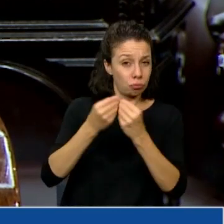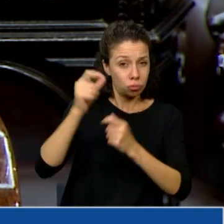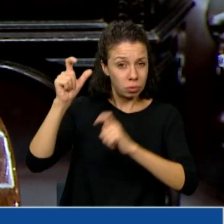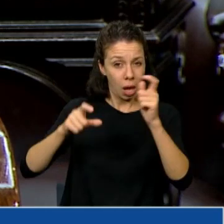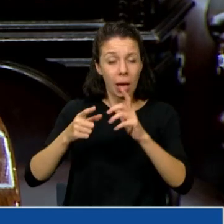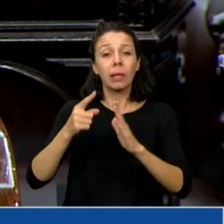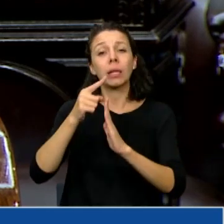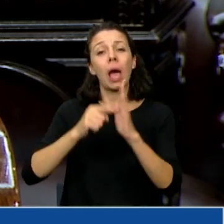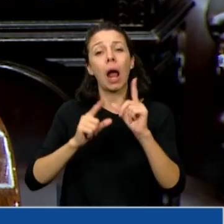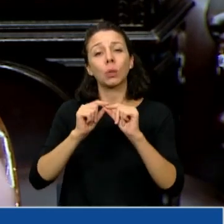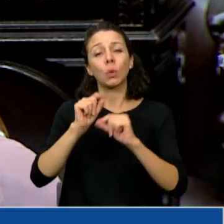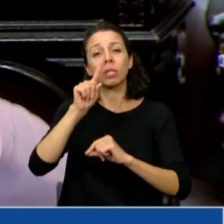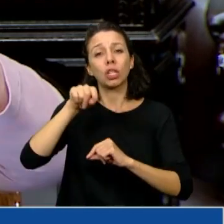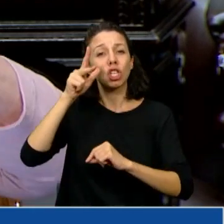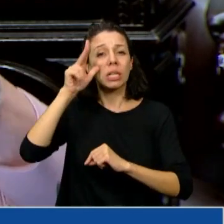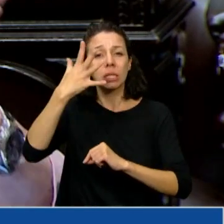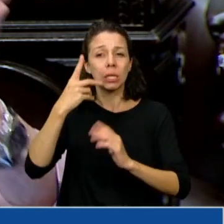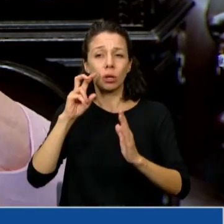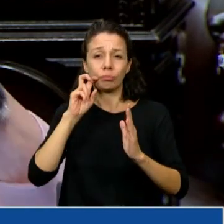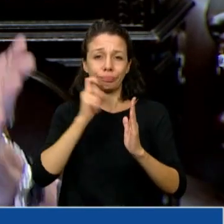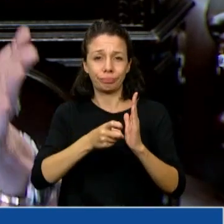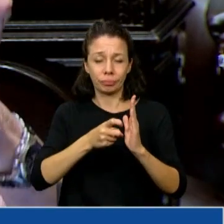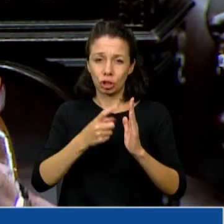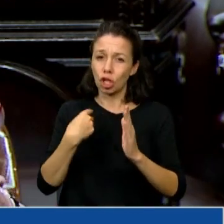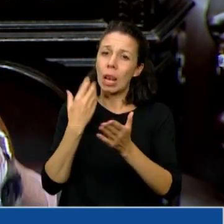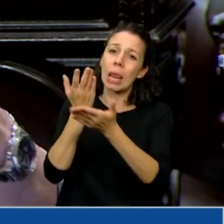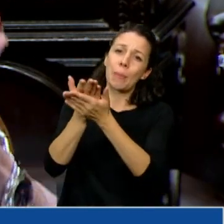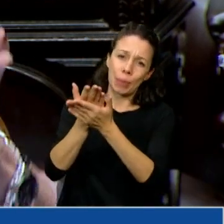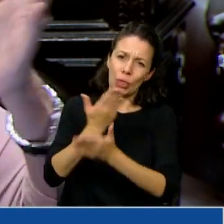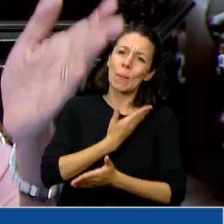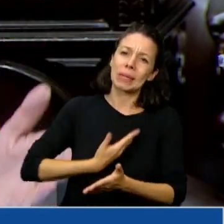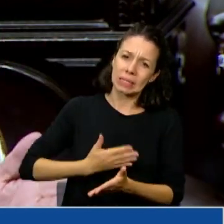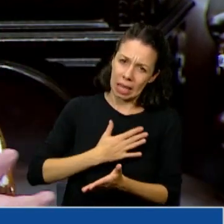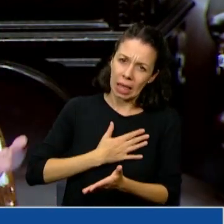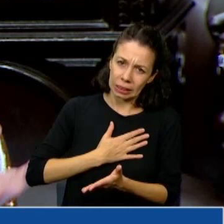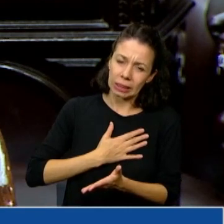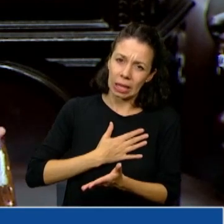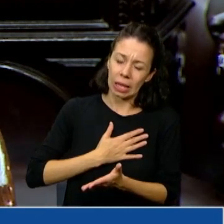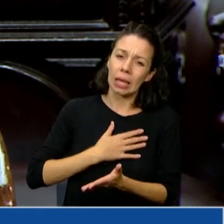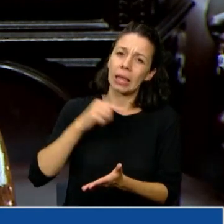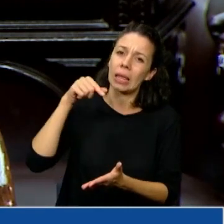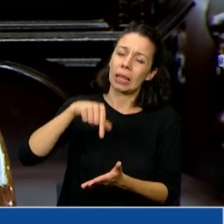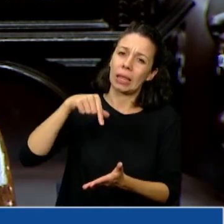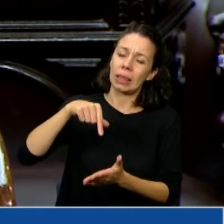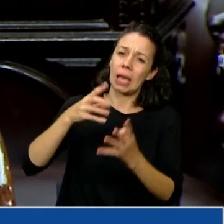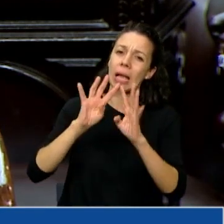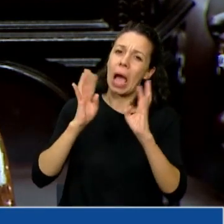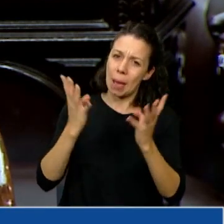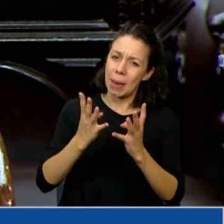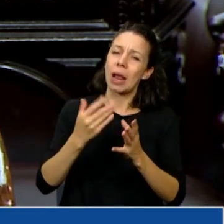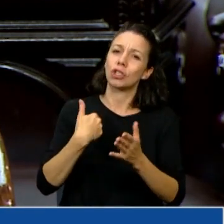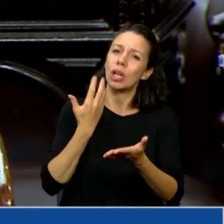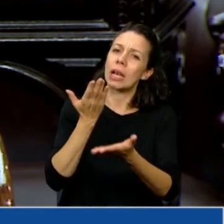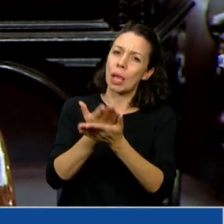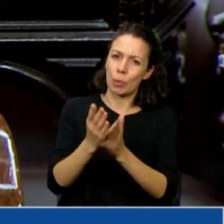185, se lo pido a usted como Presidente circunstancial de esta Cámara, pero creo